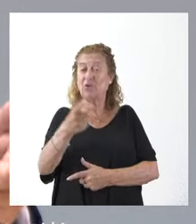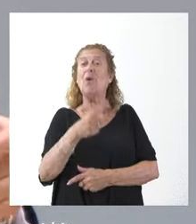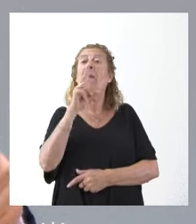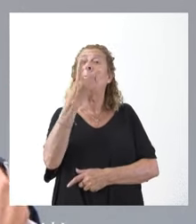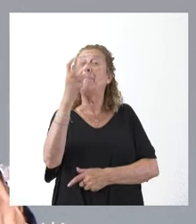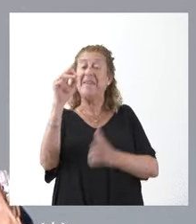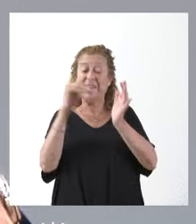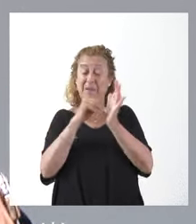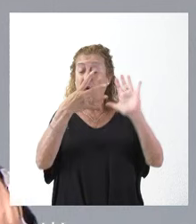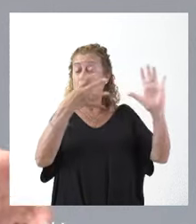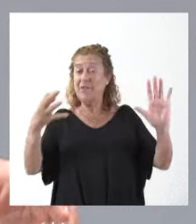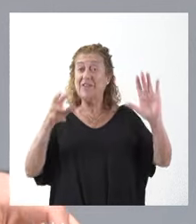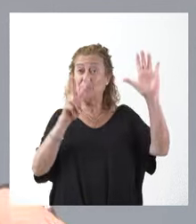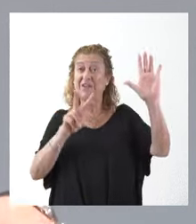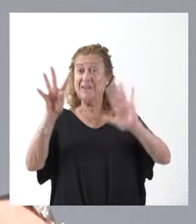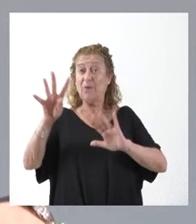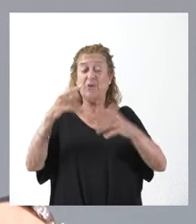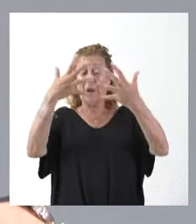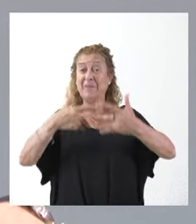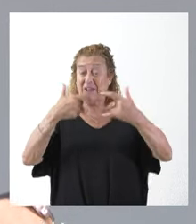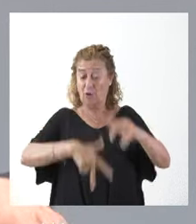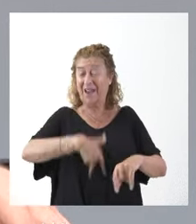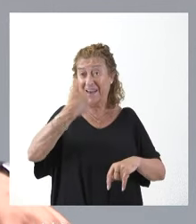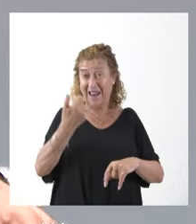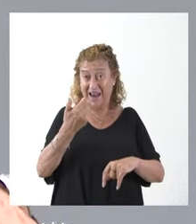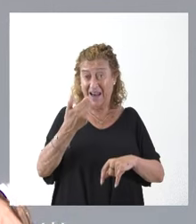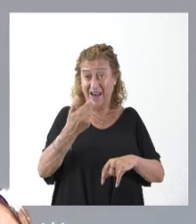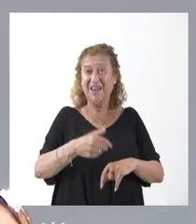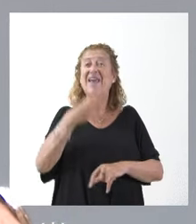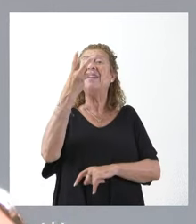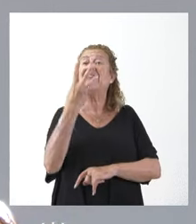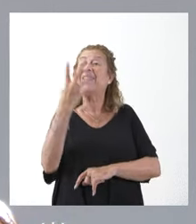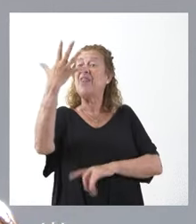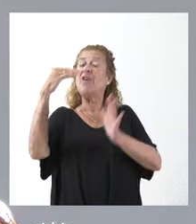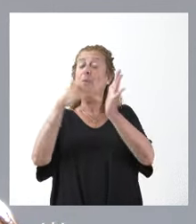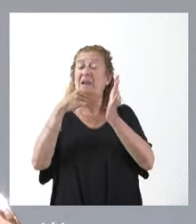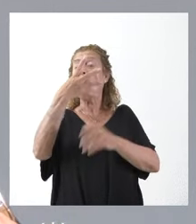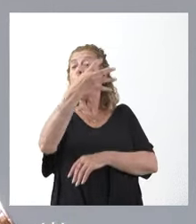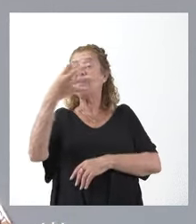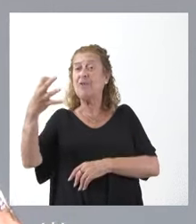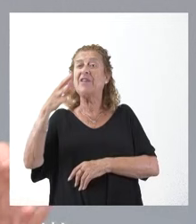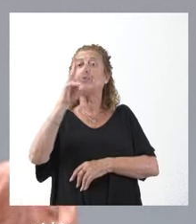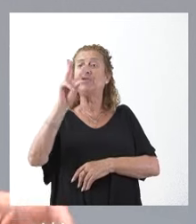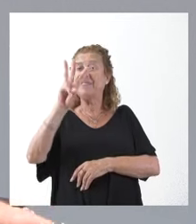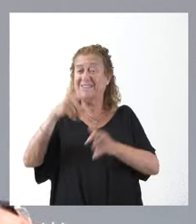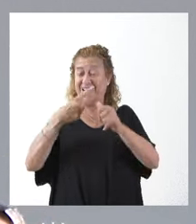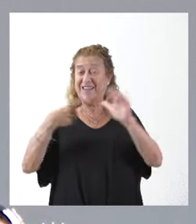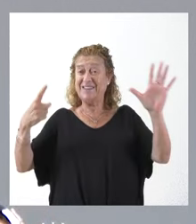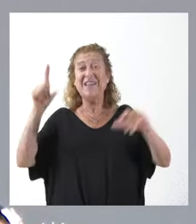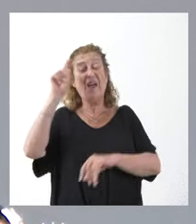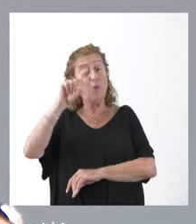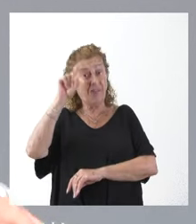20.974 son de Administración general, 35.436 son de educación